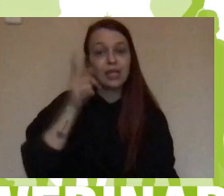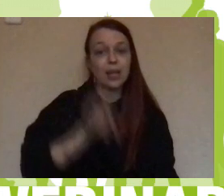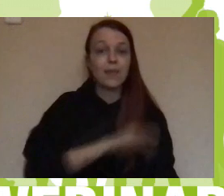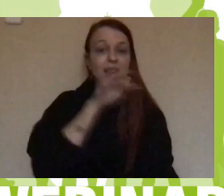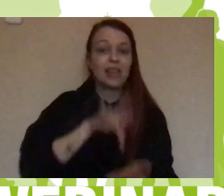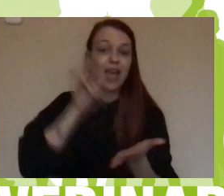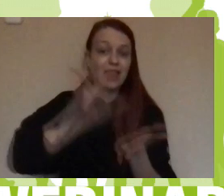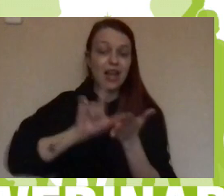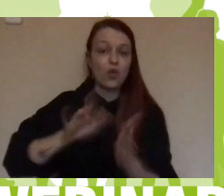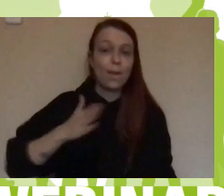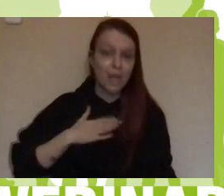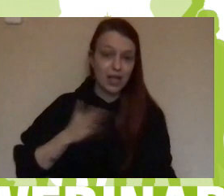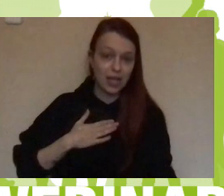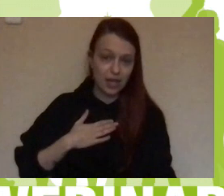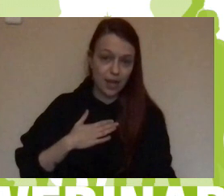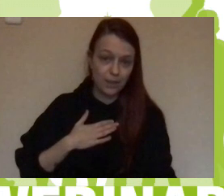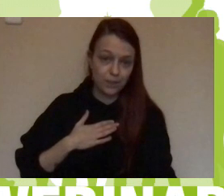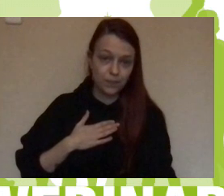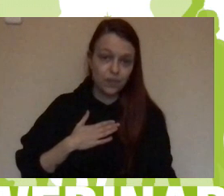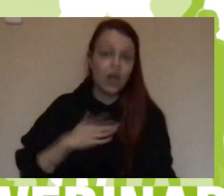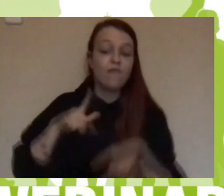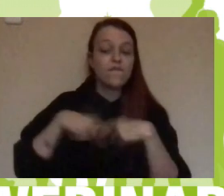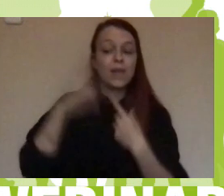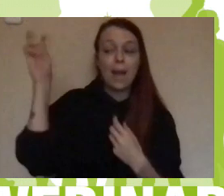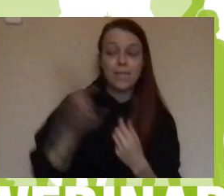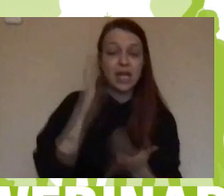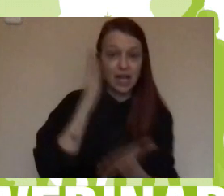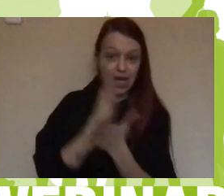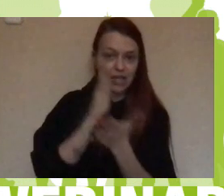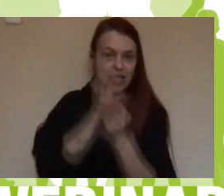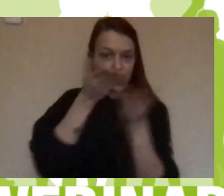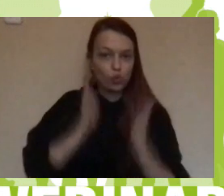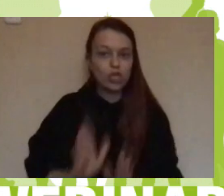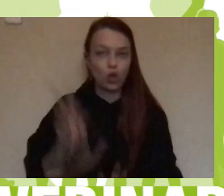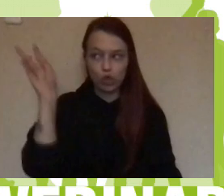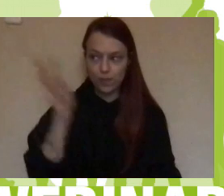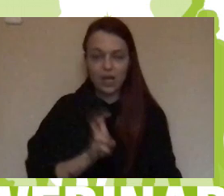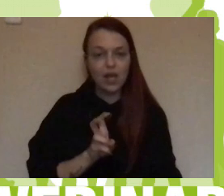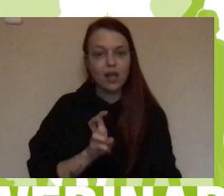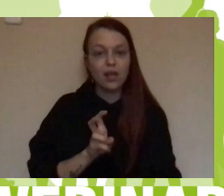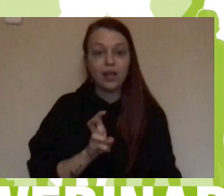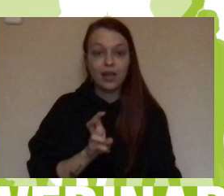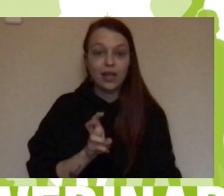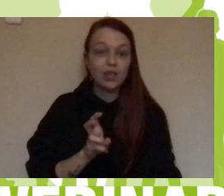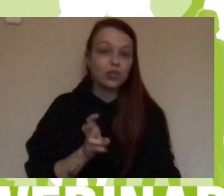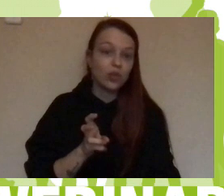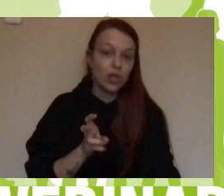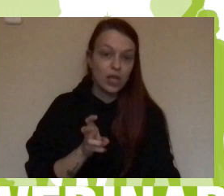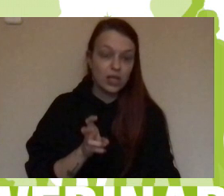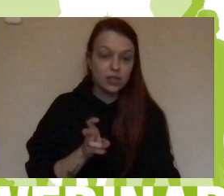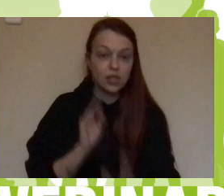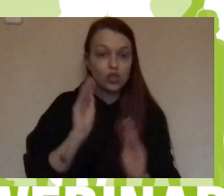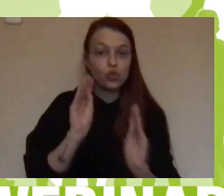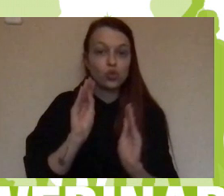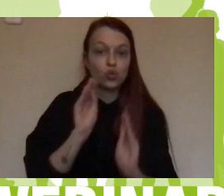Materna, en la que las familias vienen a las aulas de sus hijos y les explican su lengua,